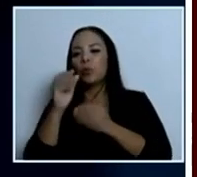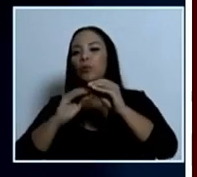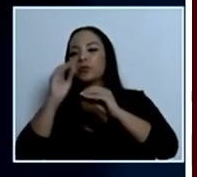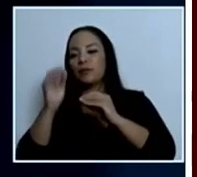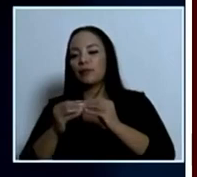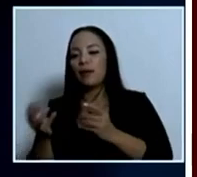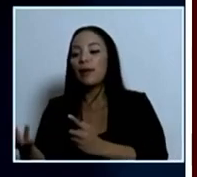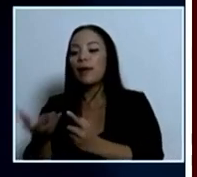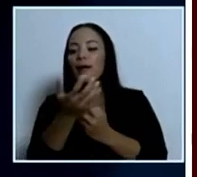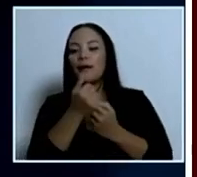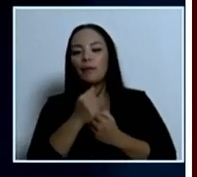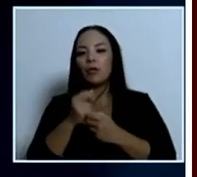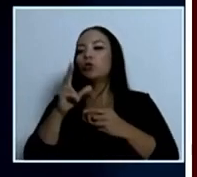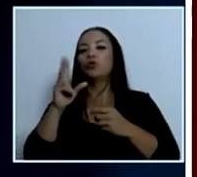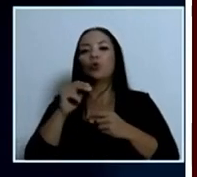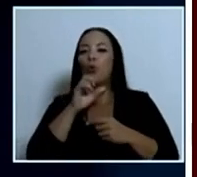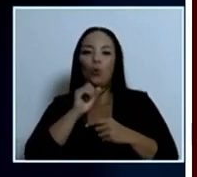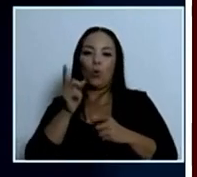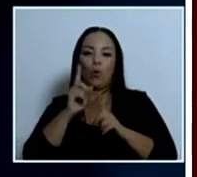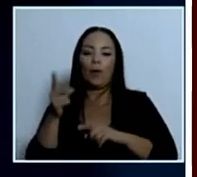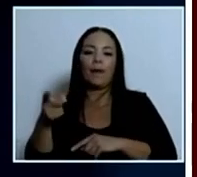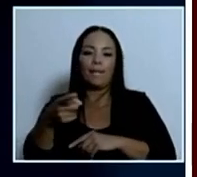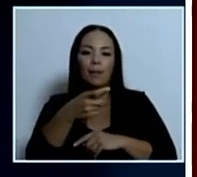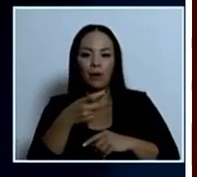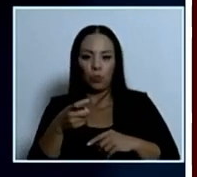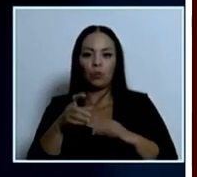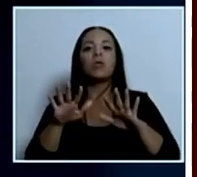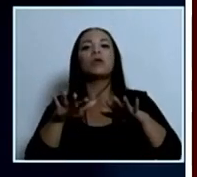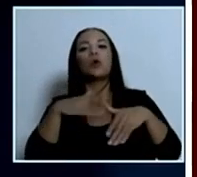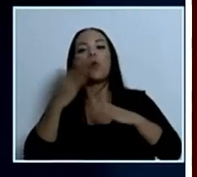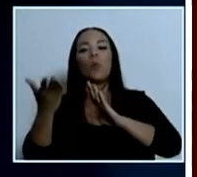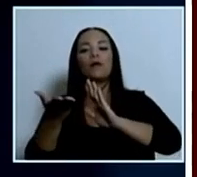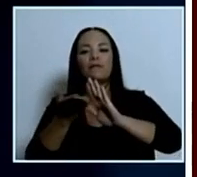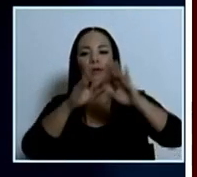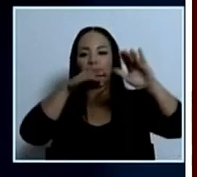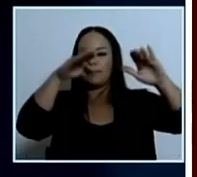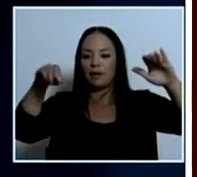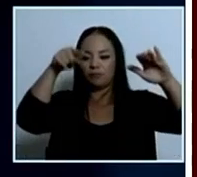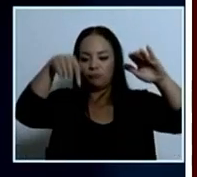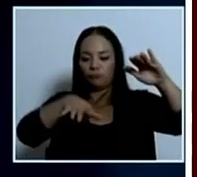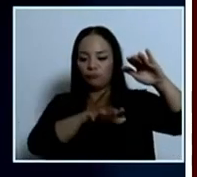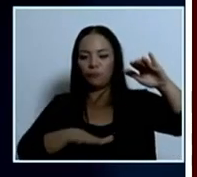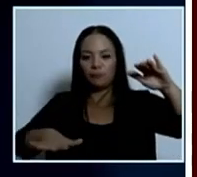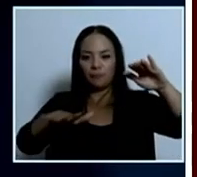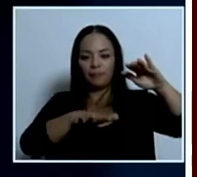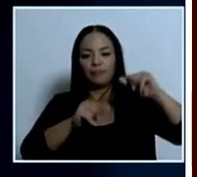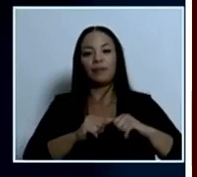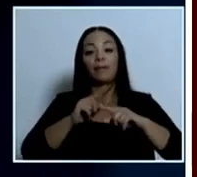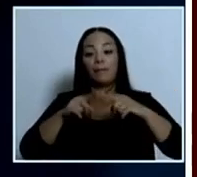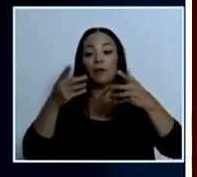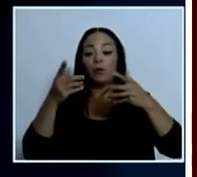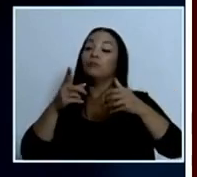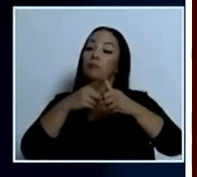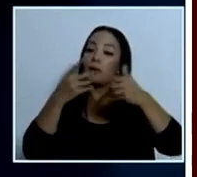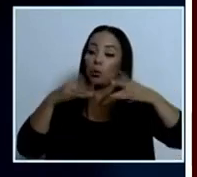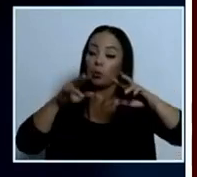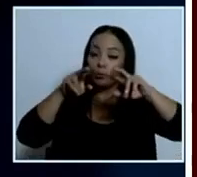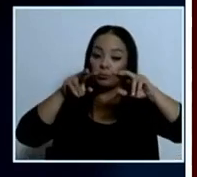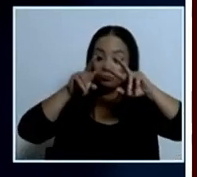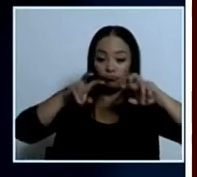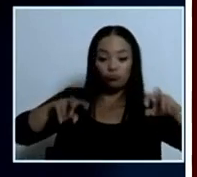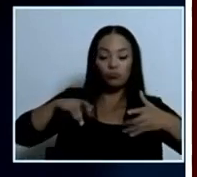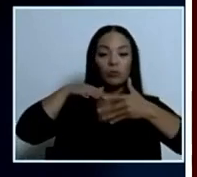camarón entonces y el efecto en el suelo marino y una vez finalizados los estudios ya se tomarán en consideración los